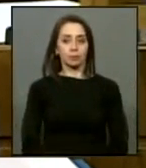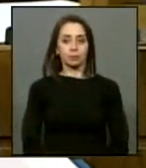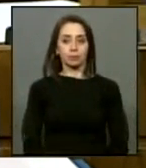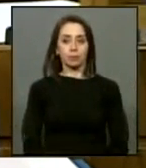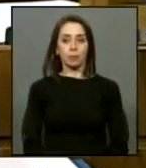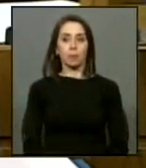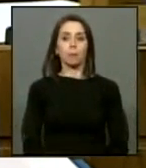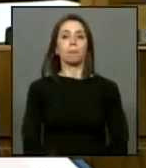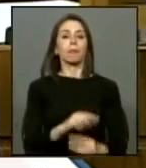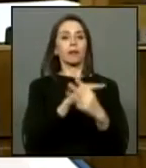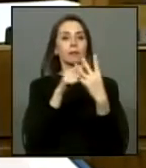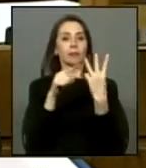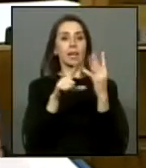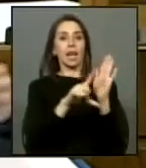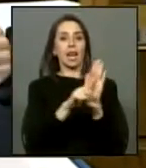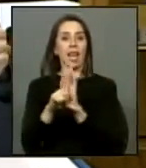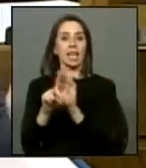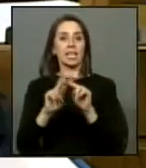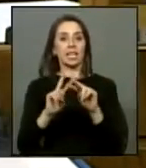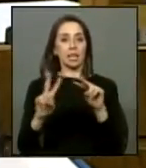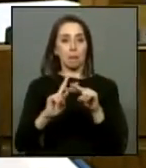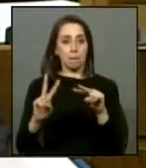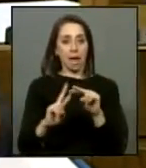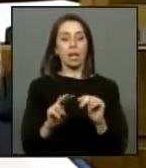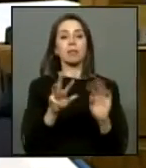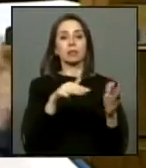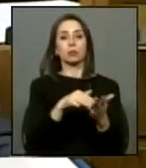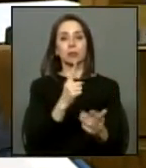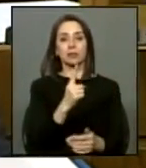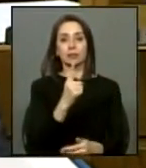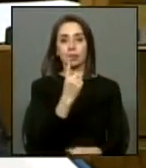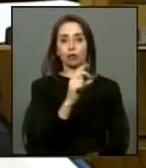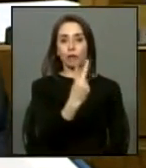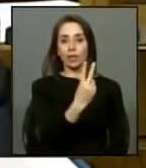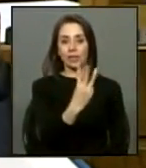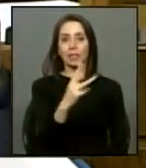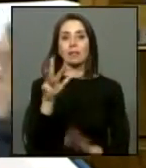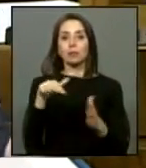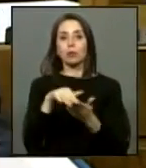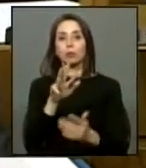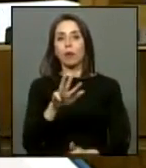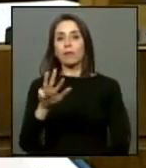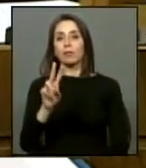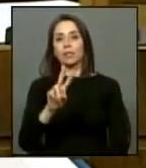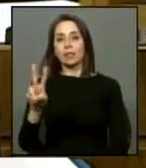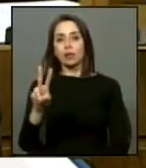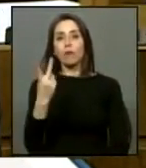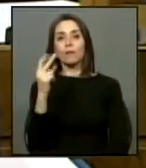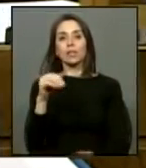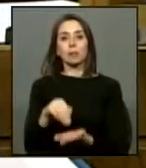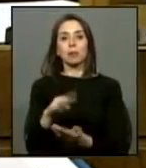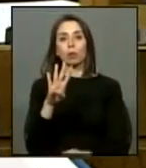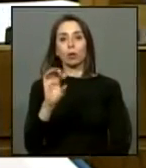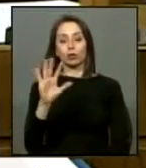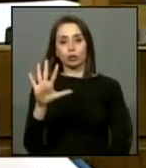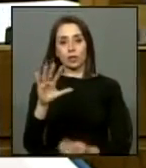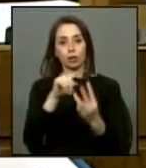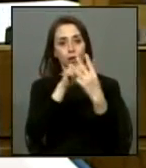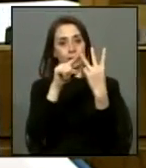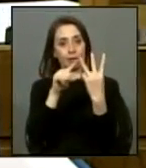hay tres leyes reparatorias la 19.123 la 19.992 y la 20.405